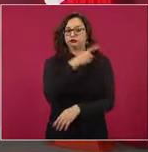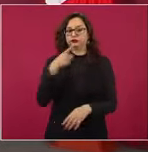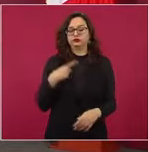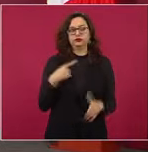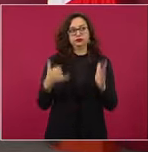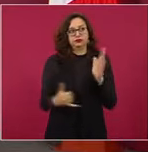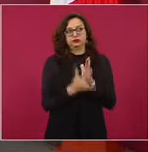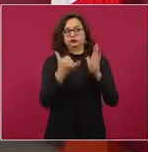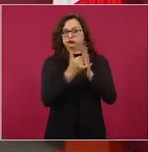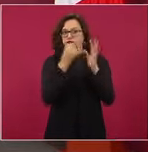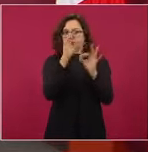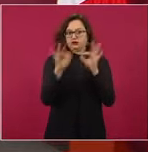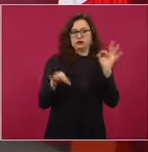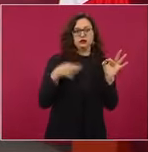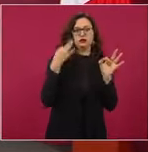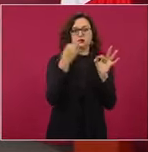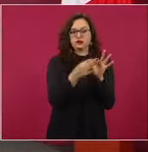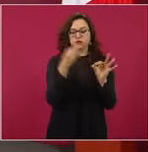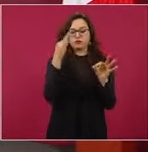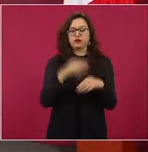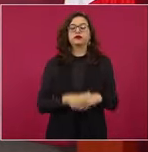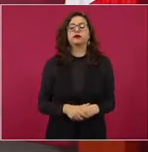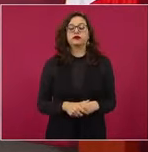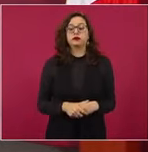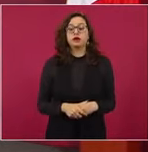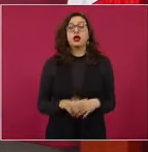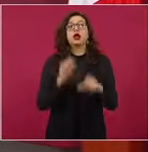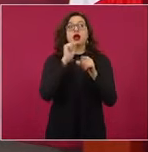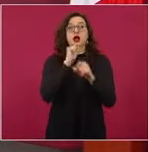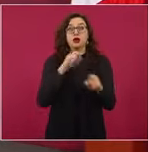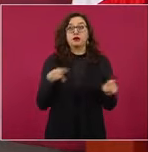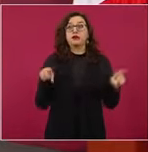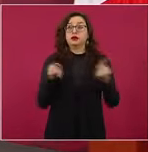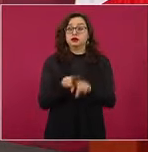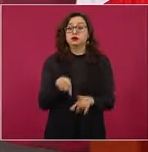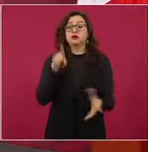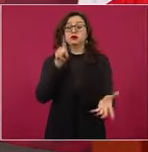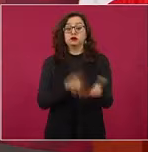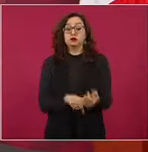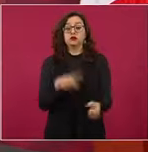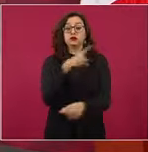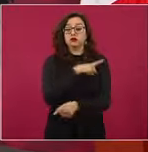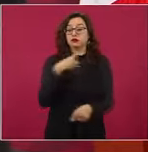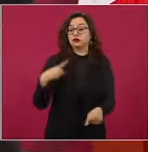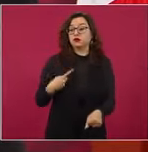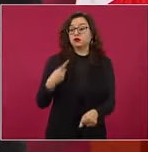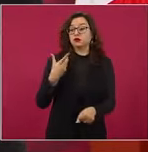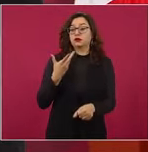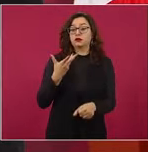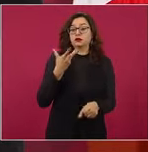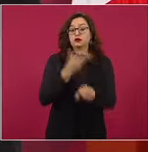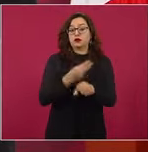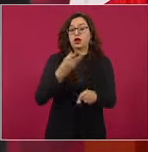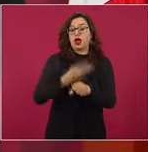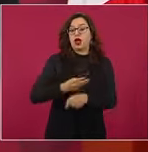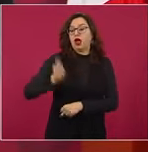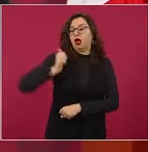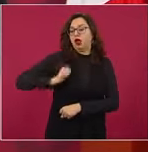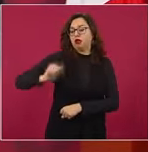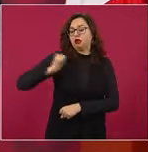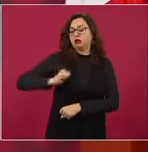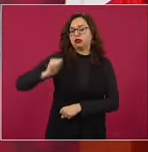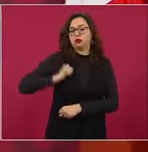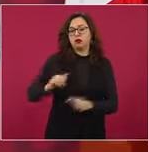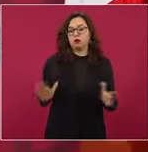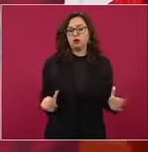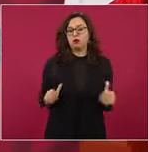Incluye la rehabilitación de las antiguas ciudades mayas.